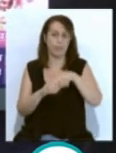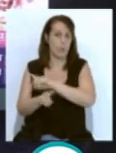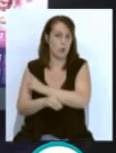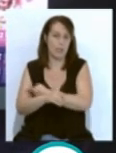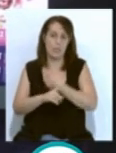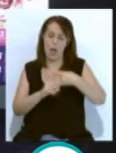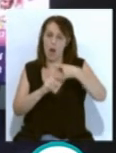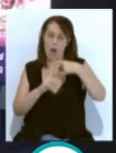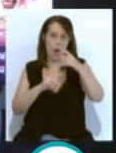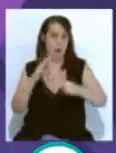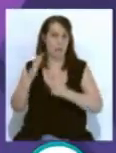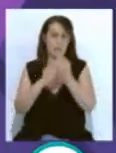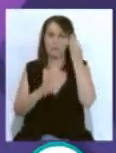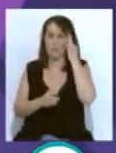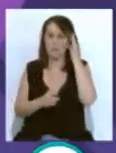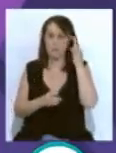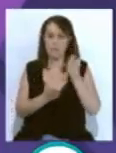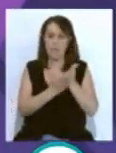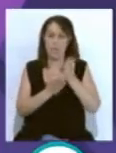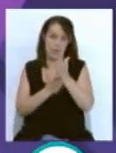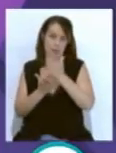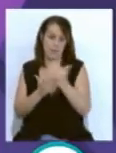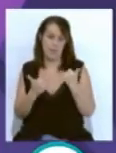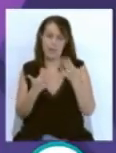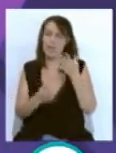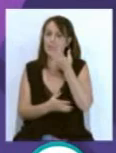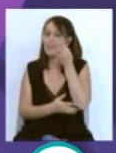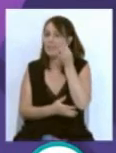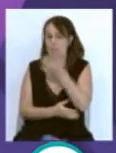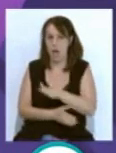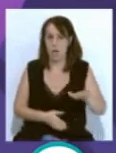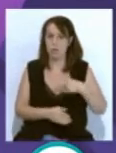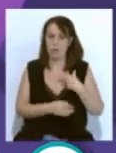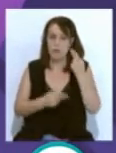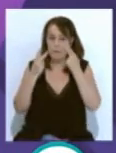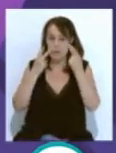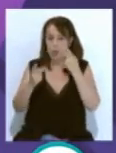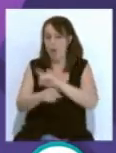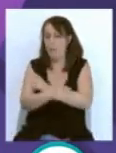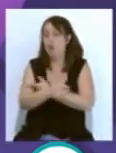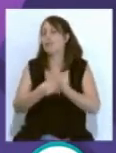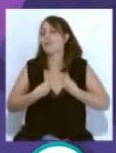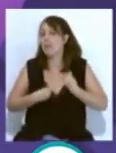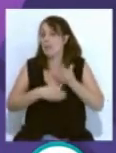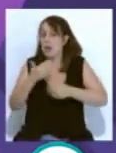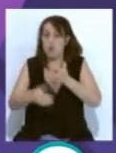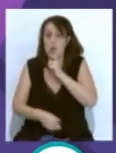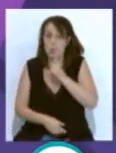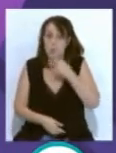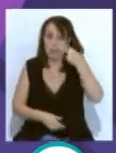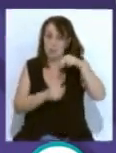primer nivel en distintas disciplinas que ofrecerán a las niñas de la ciudad su visión del deporte y la vida, además de sus